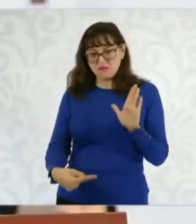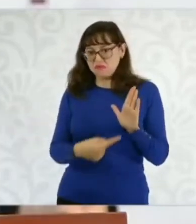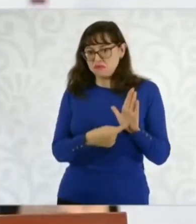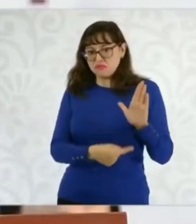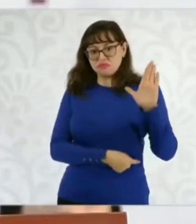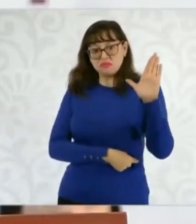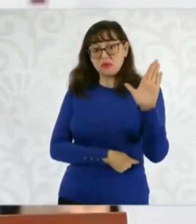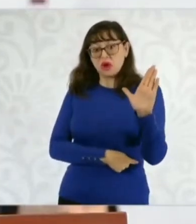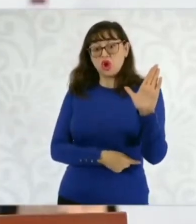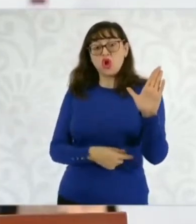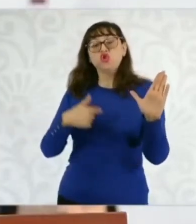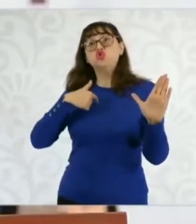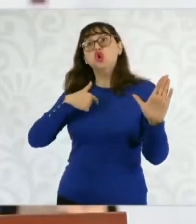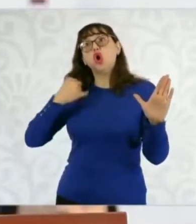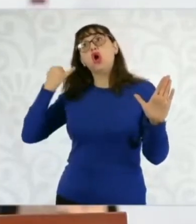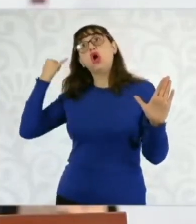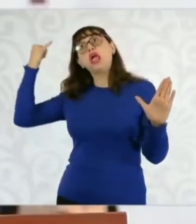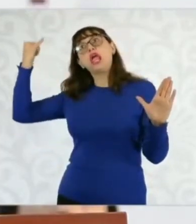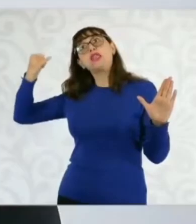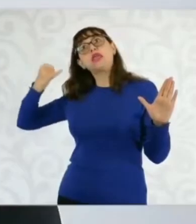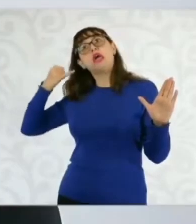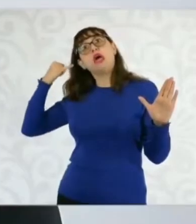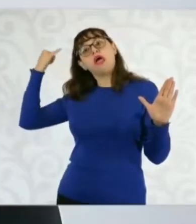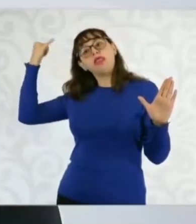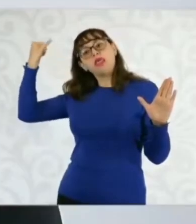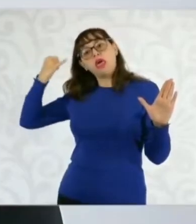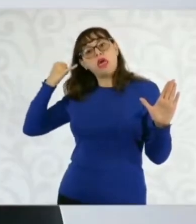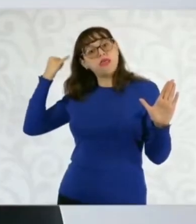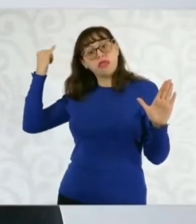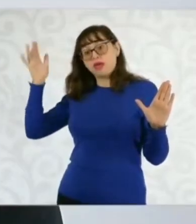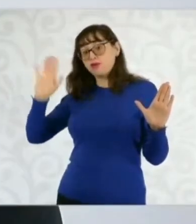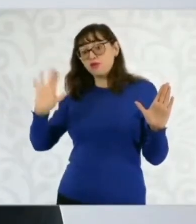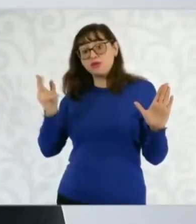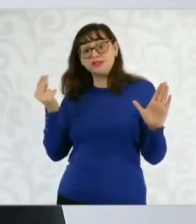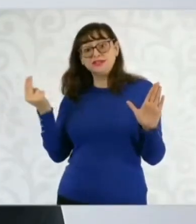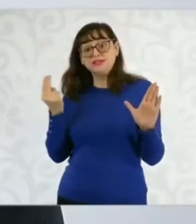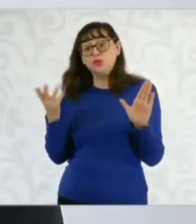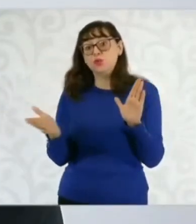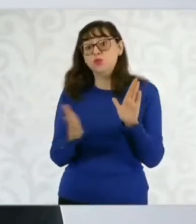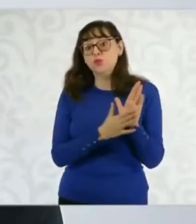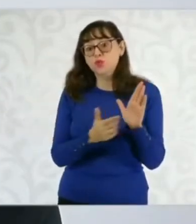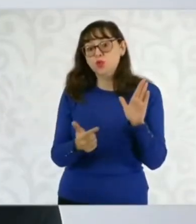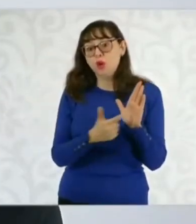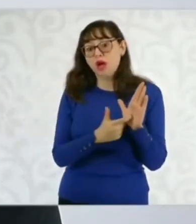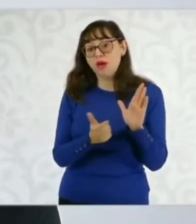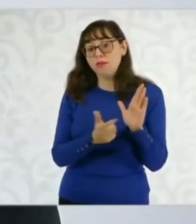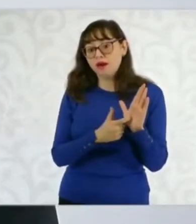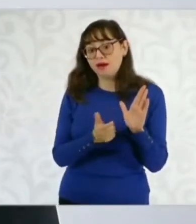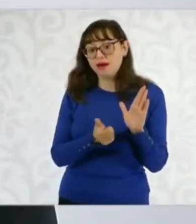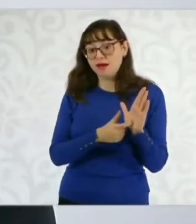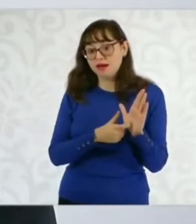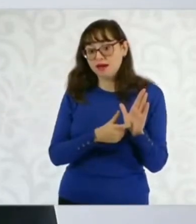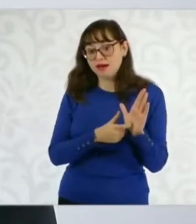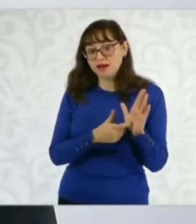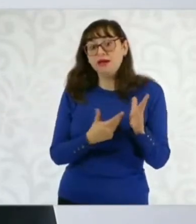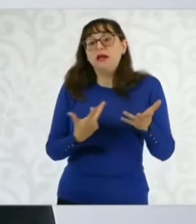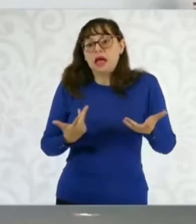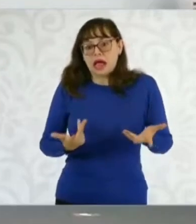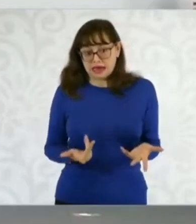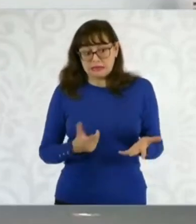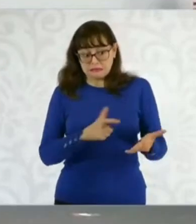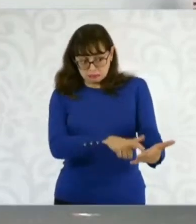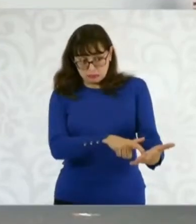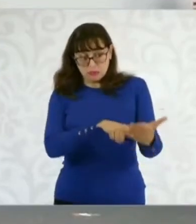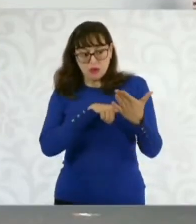imputaciones mientras no tengamos las pruebas suficientes. Cuando las tengamos, las vamos a hacer como las hemos venido